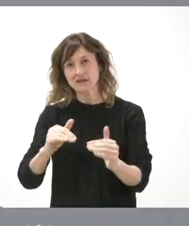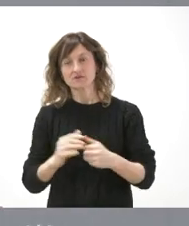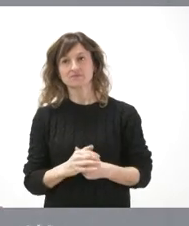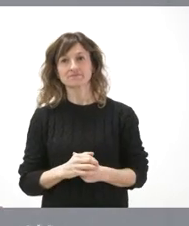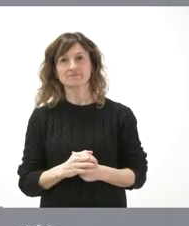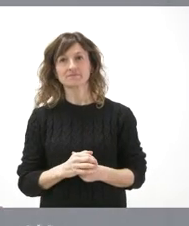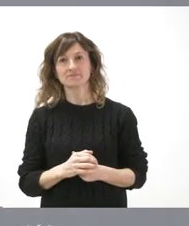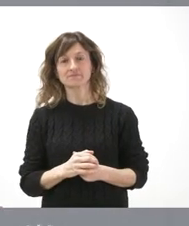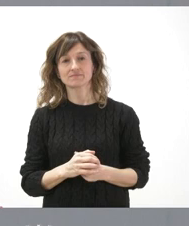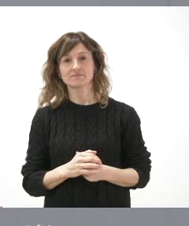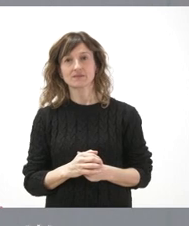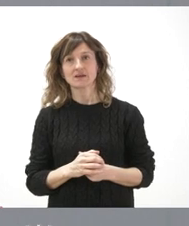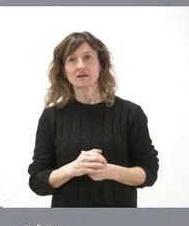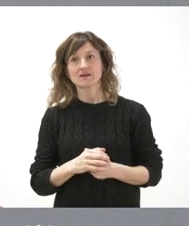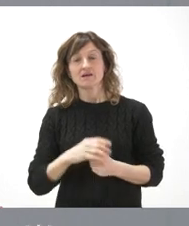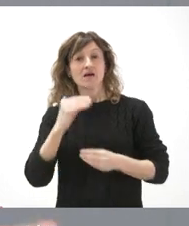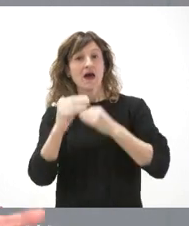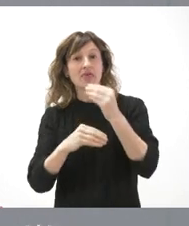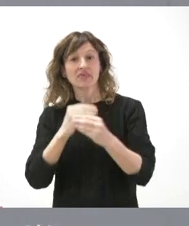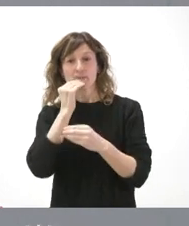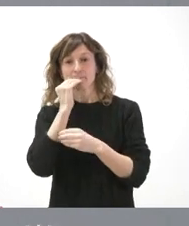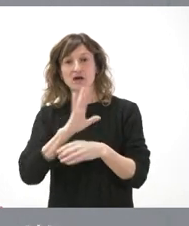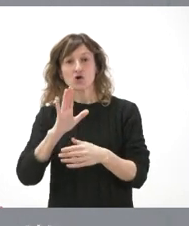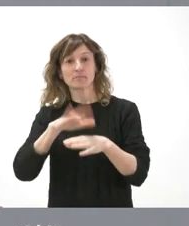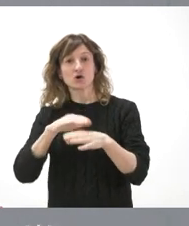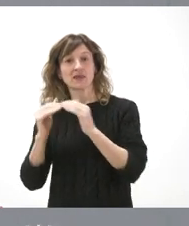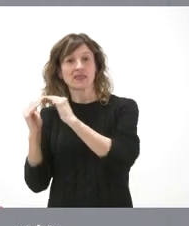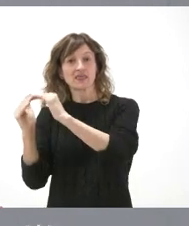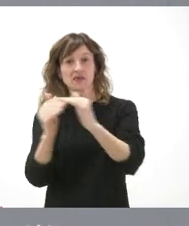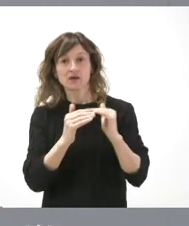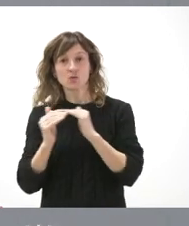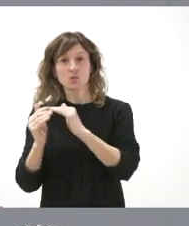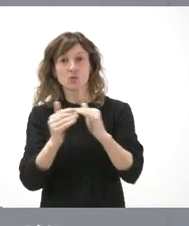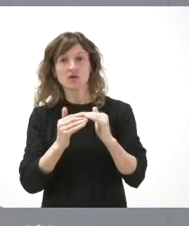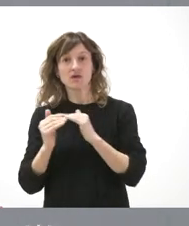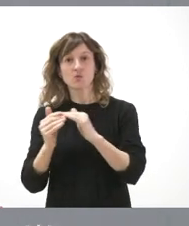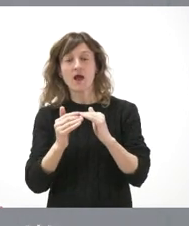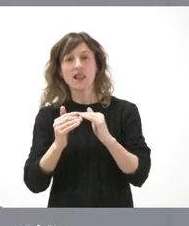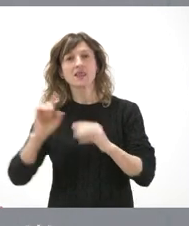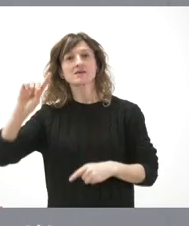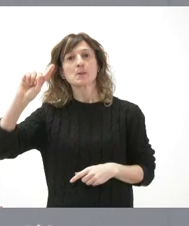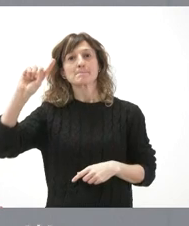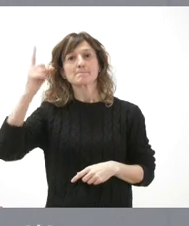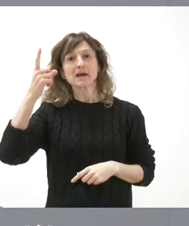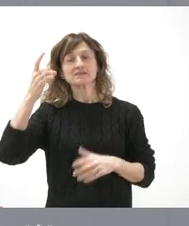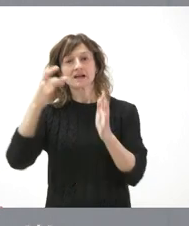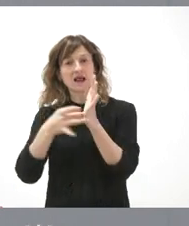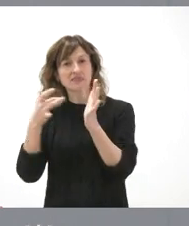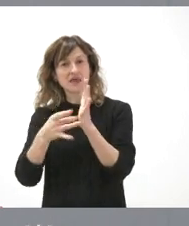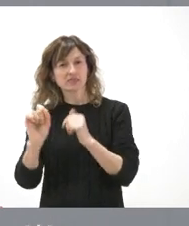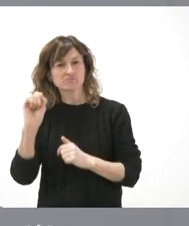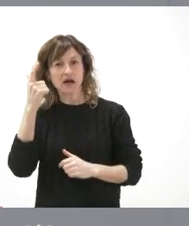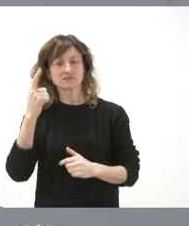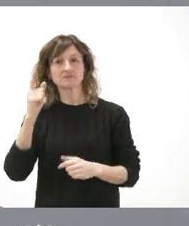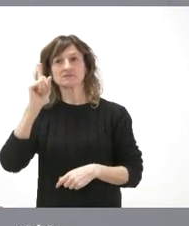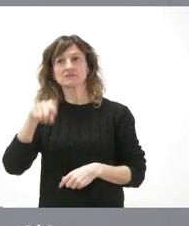Va a ser mejor, porque va a ser más igual, va a ser con más calidad y va a